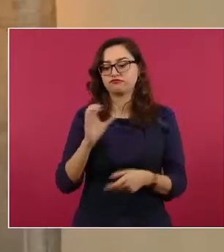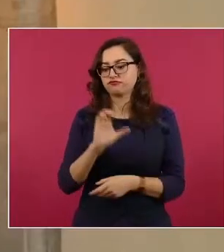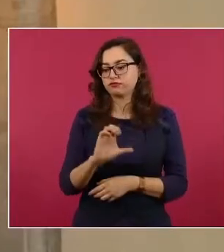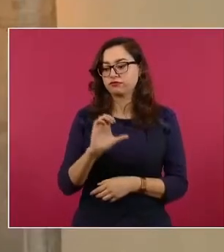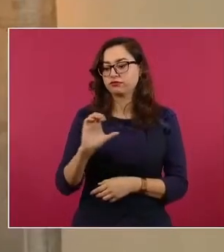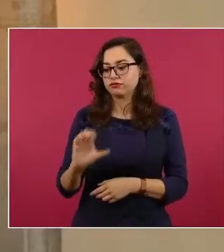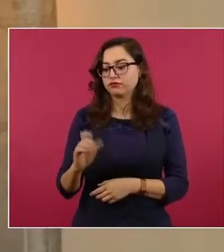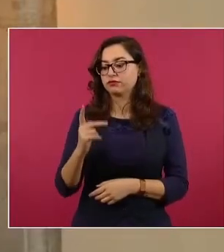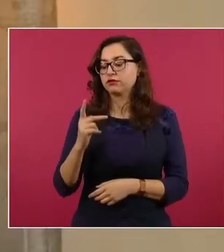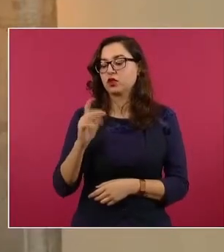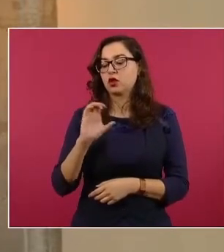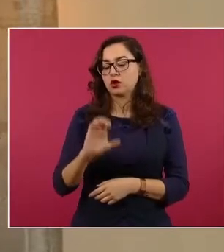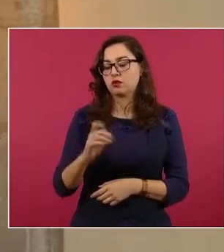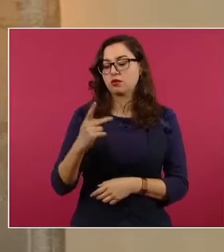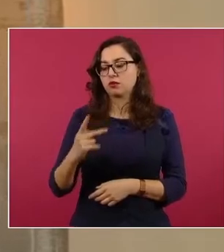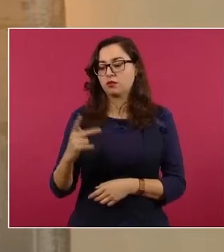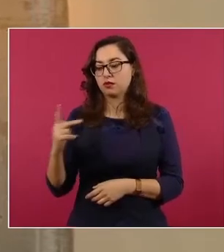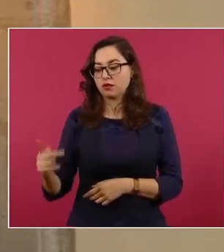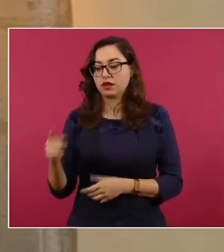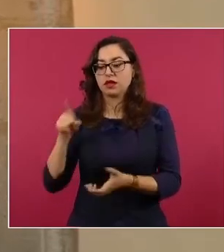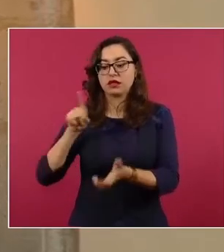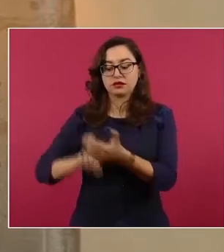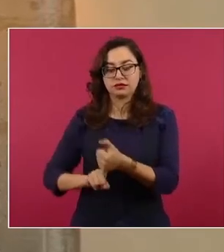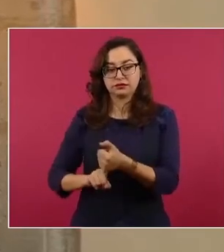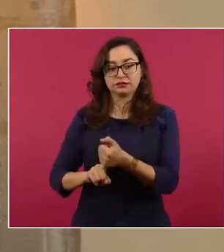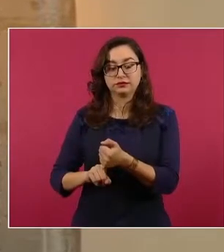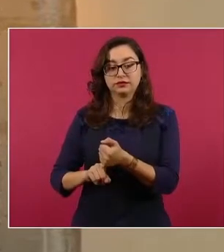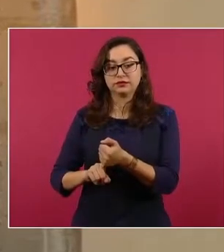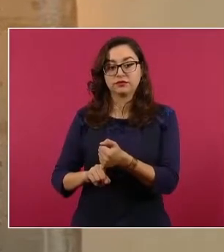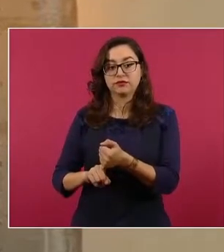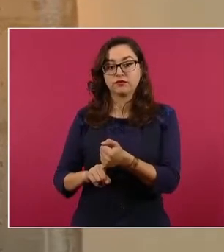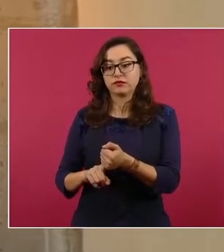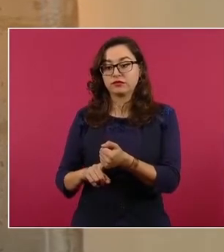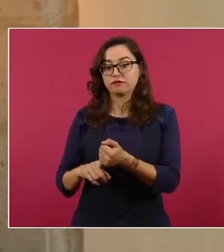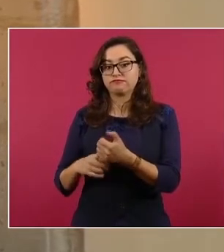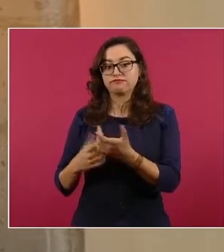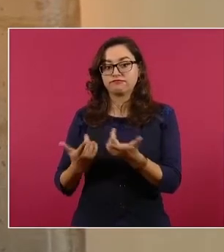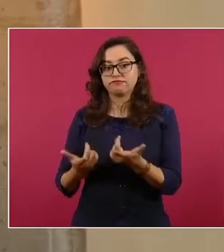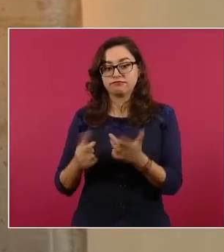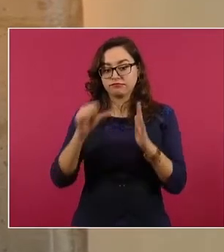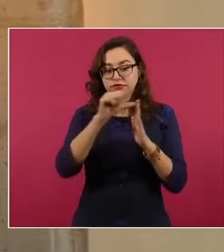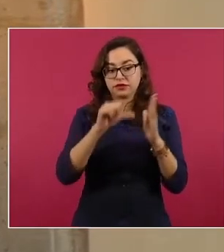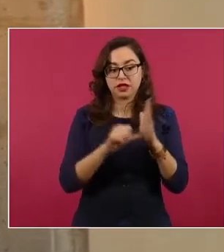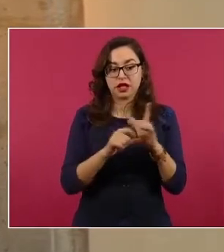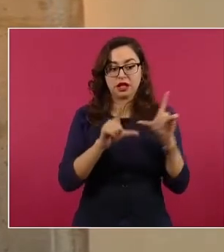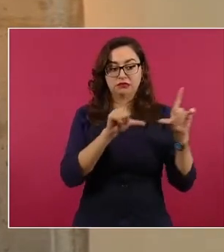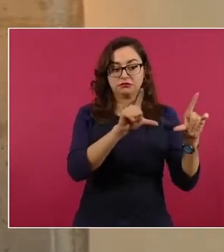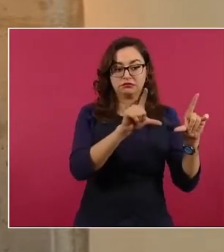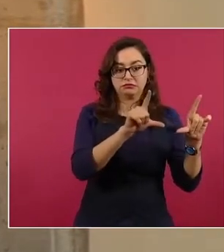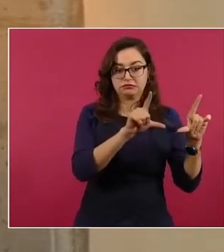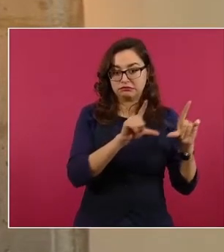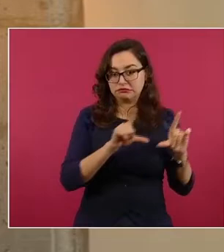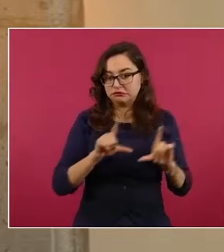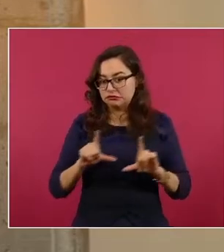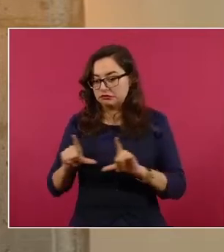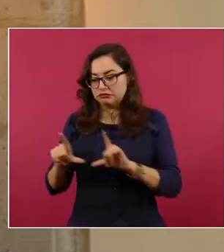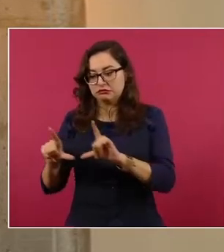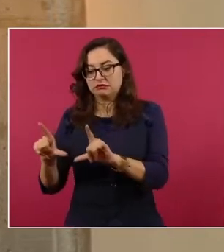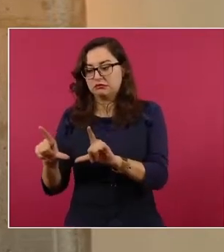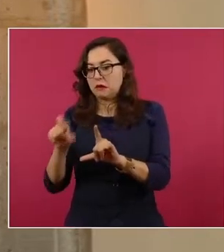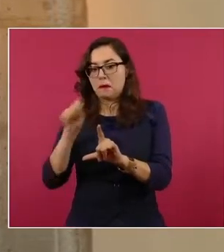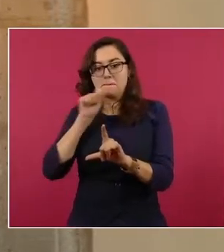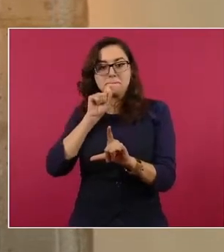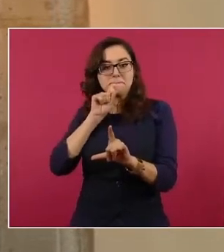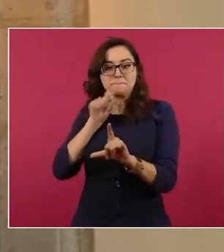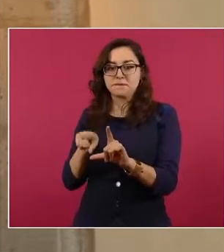Procedimientos Penales reproduce literalmente, salvo una palabra que no cambia el sentido